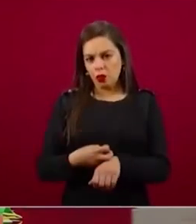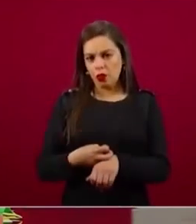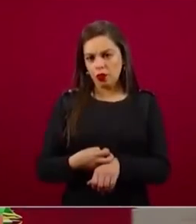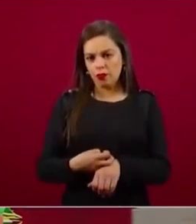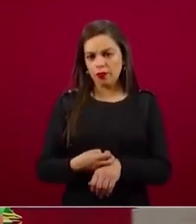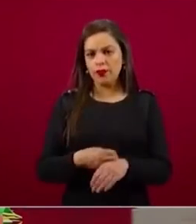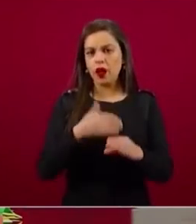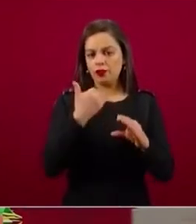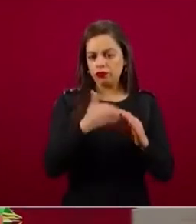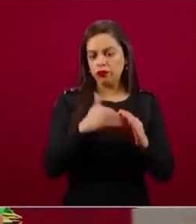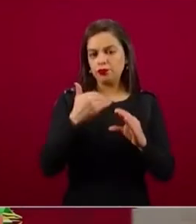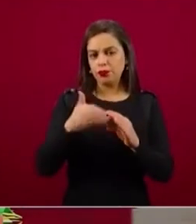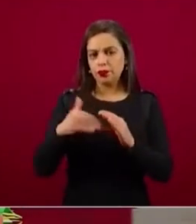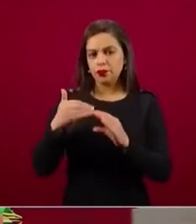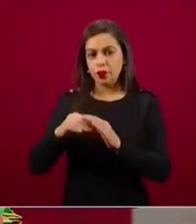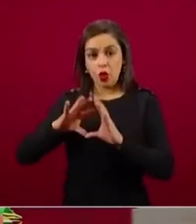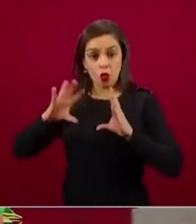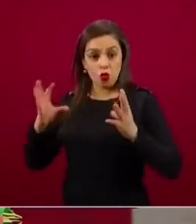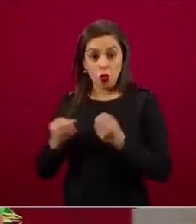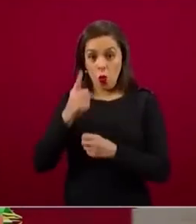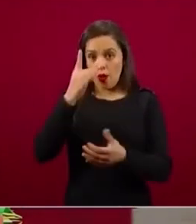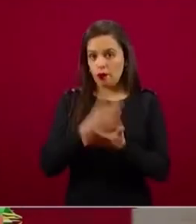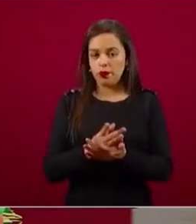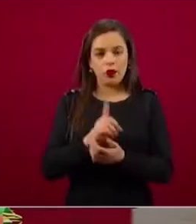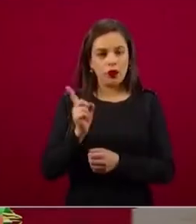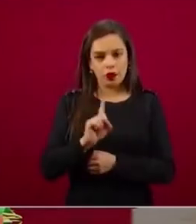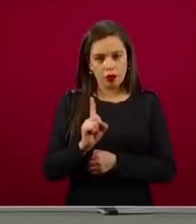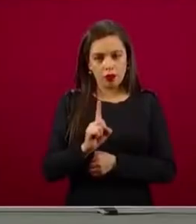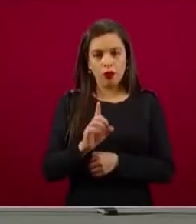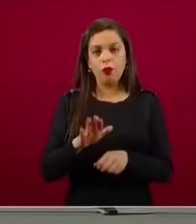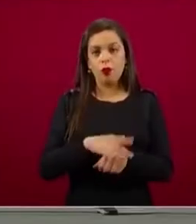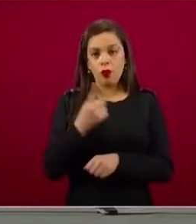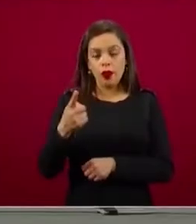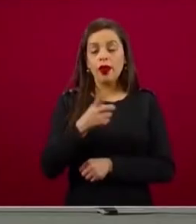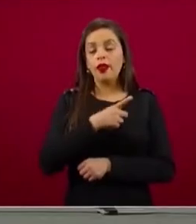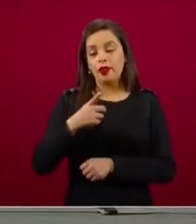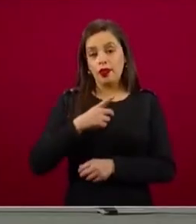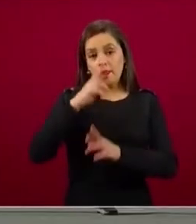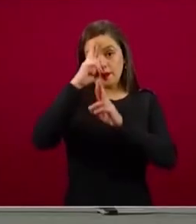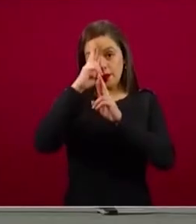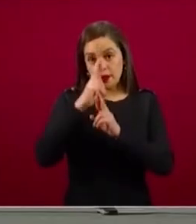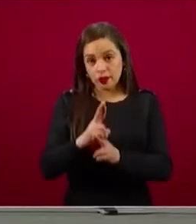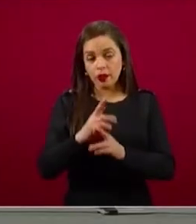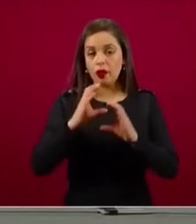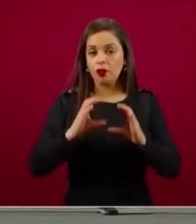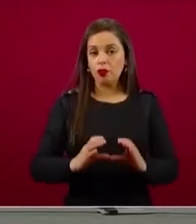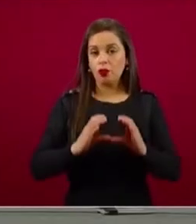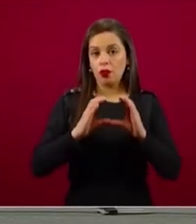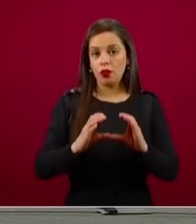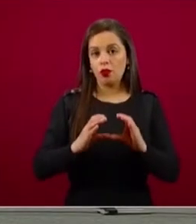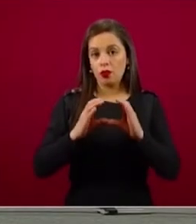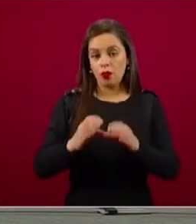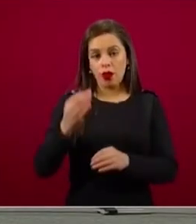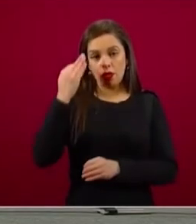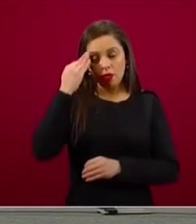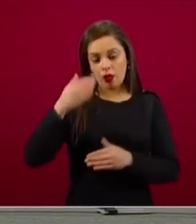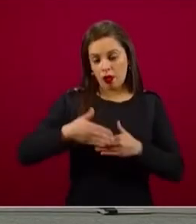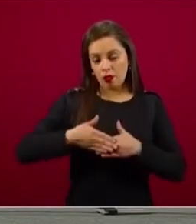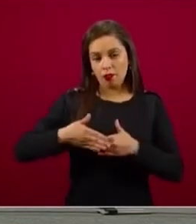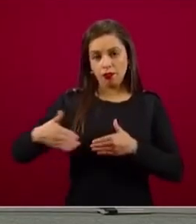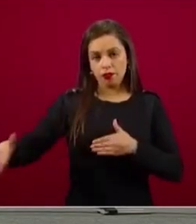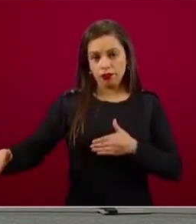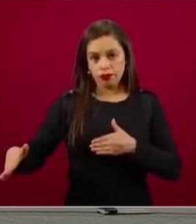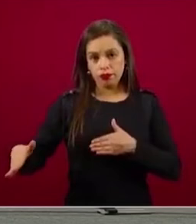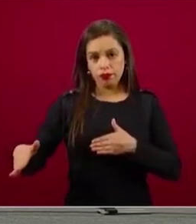gradual y esto se debe a que estamos respetando los protocolos del periodo de la Jornada Nacional